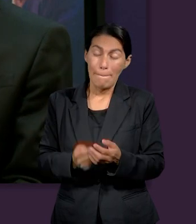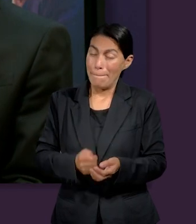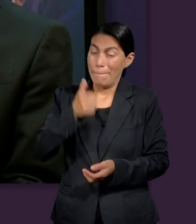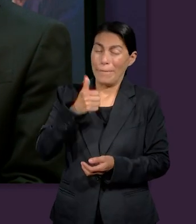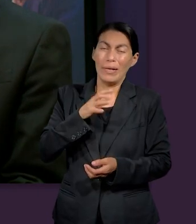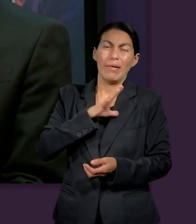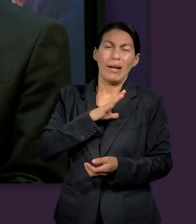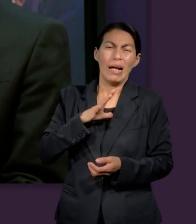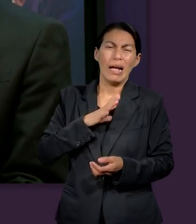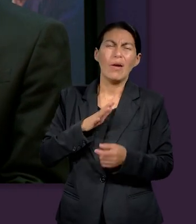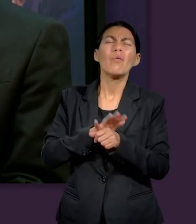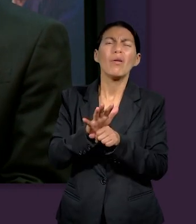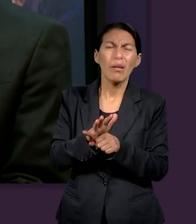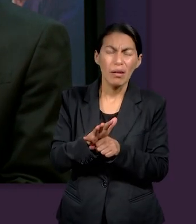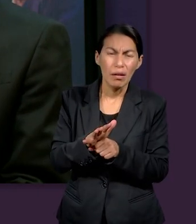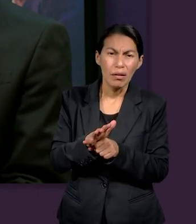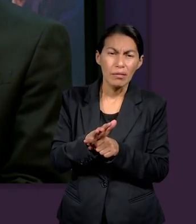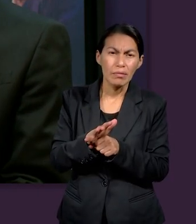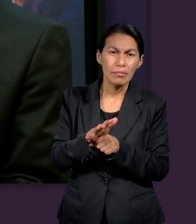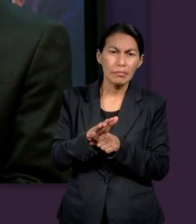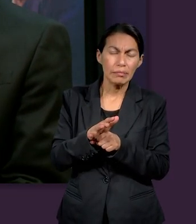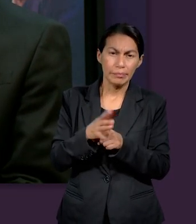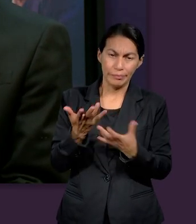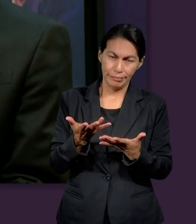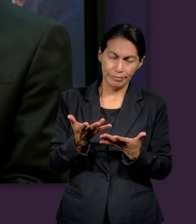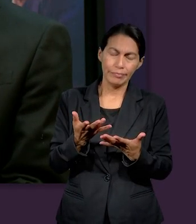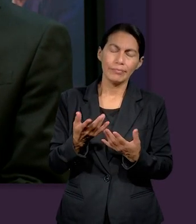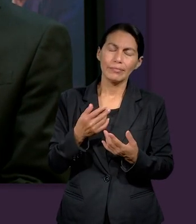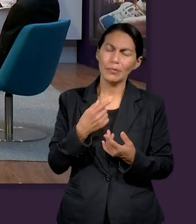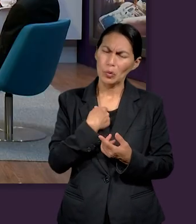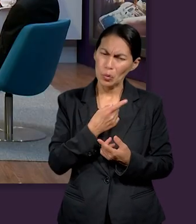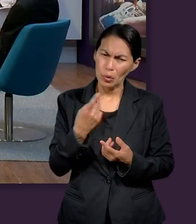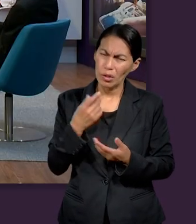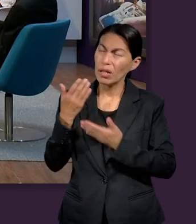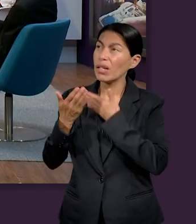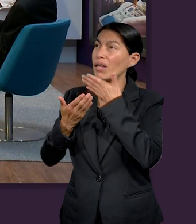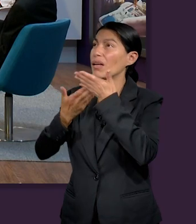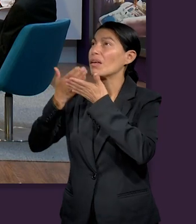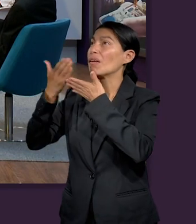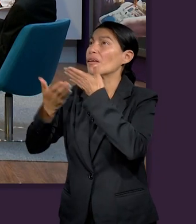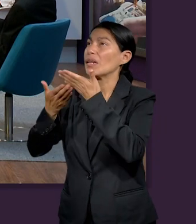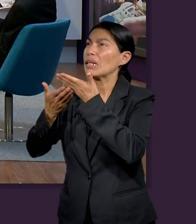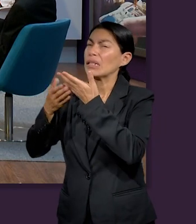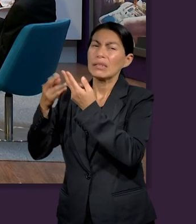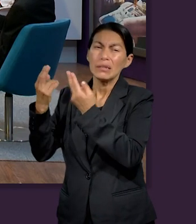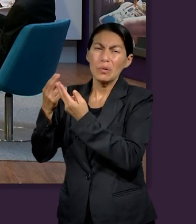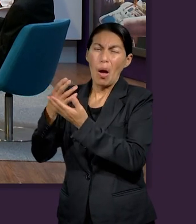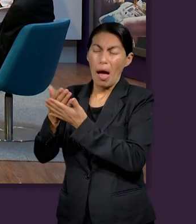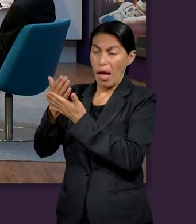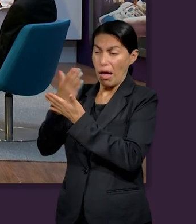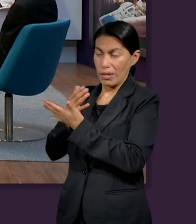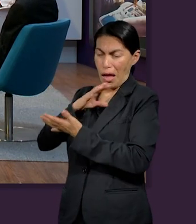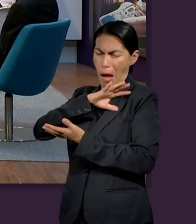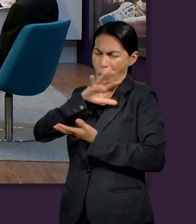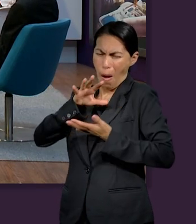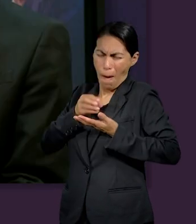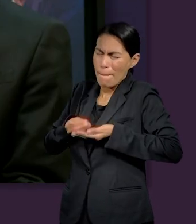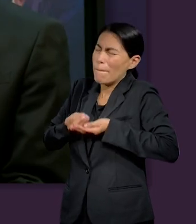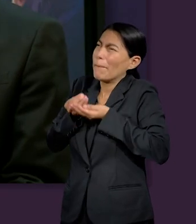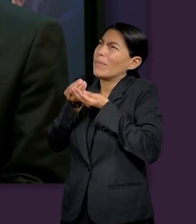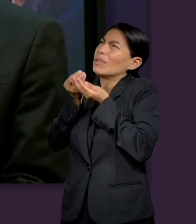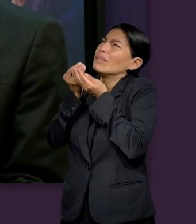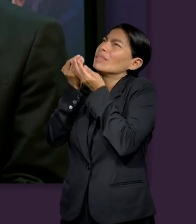corazón porque para poder ir y servir a nuestro Dios necesitamos entregarnos completamente